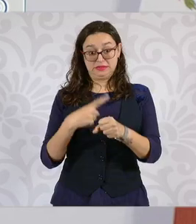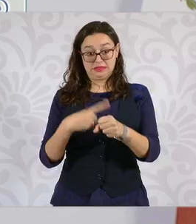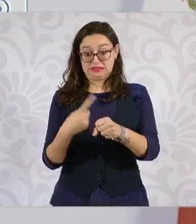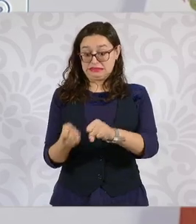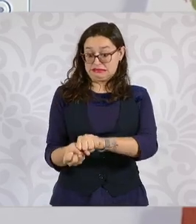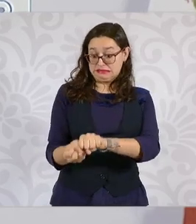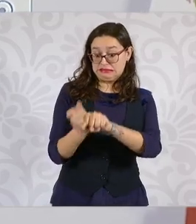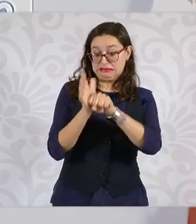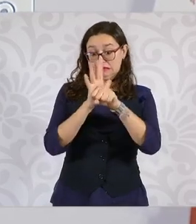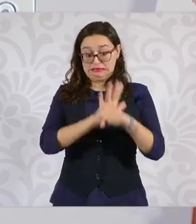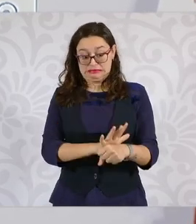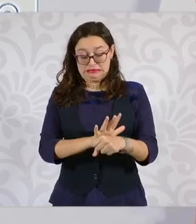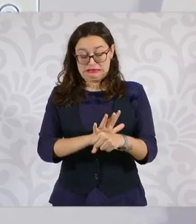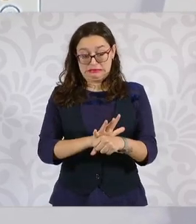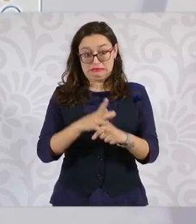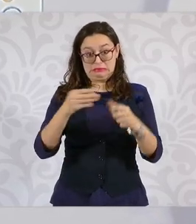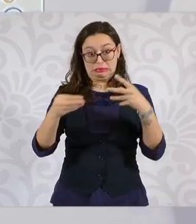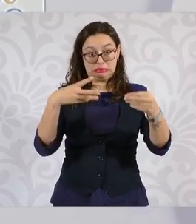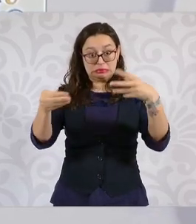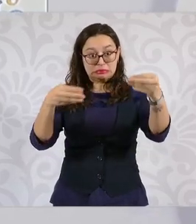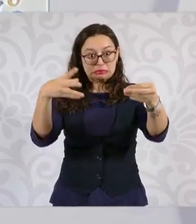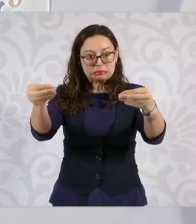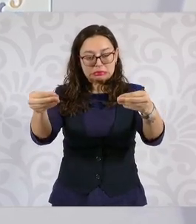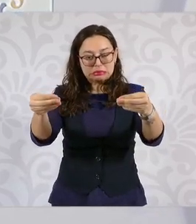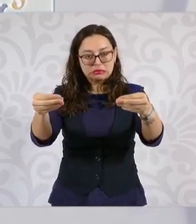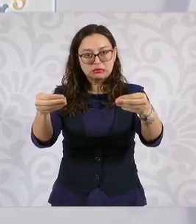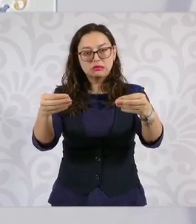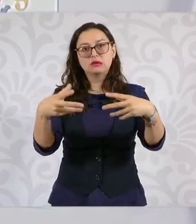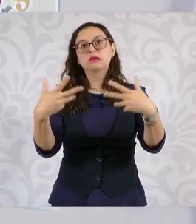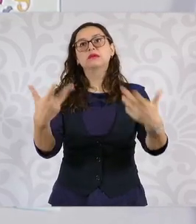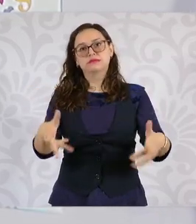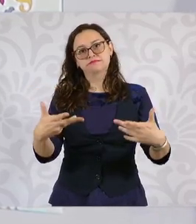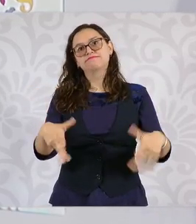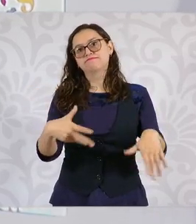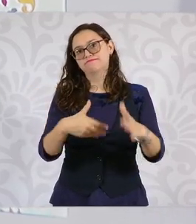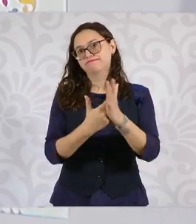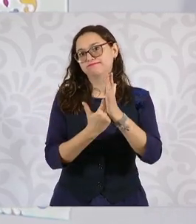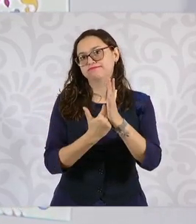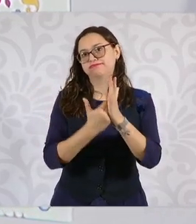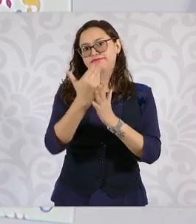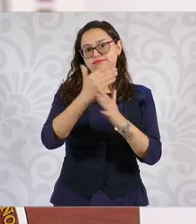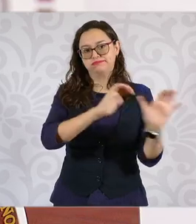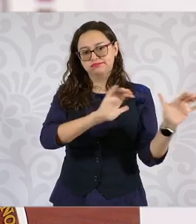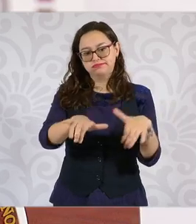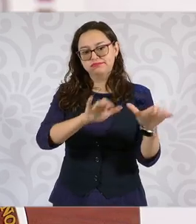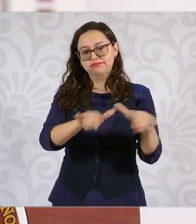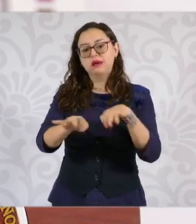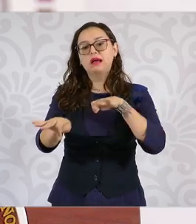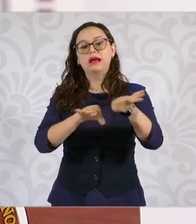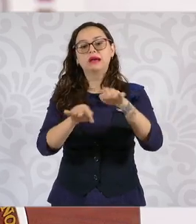O sea, estamos hablando de 658 mil trabajadores y trabajadoras en el país.